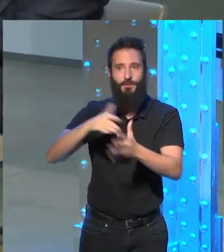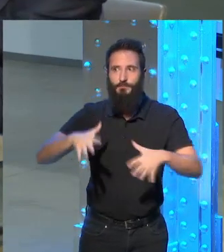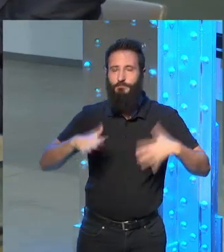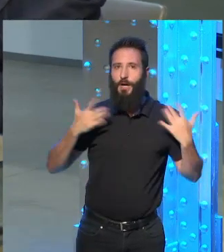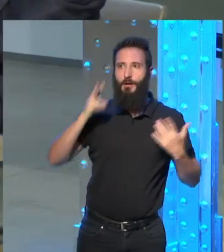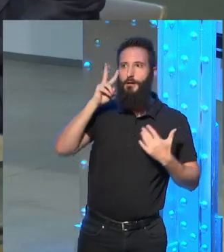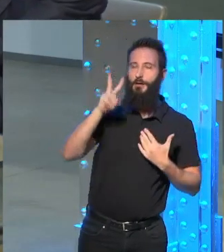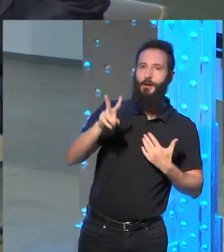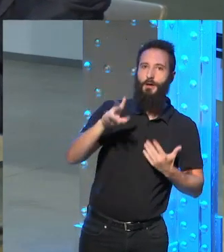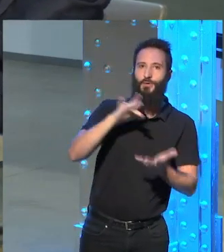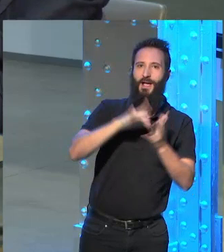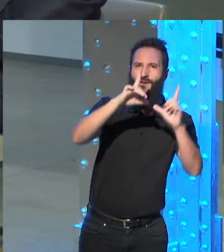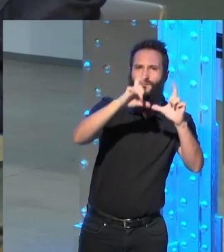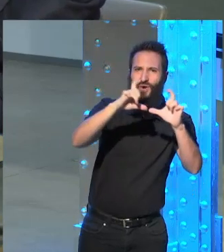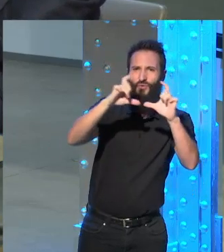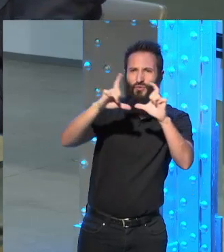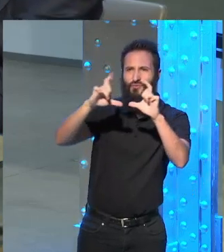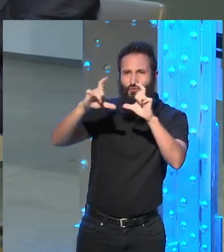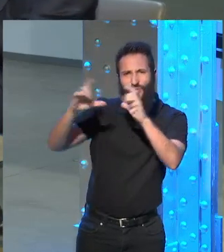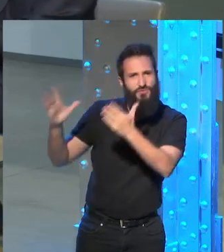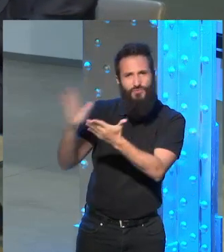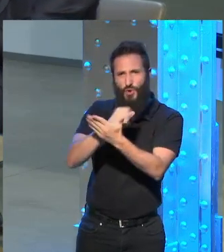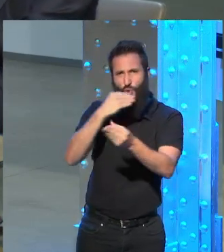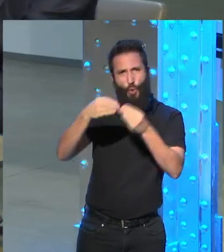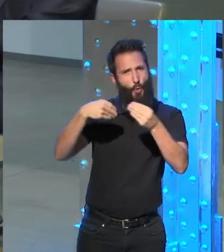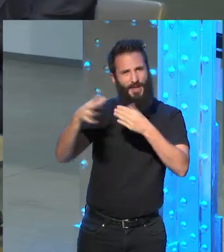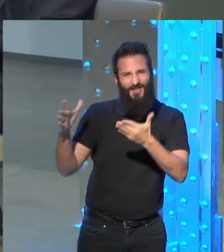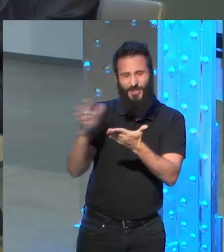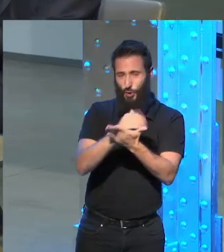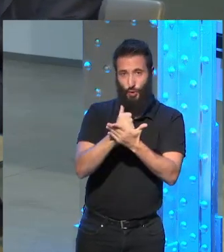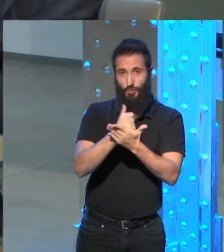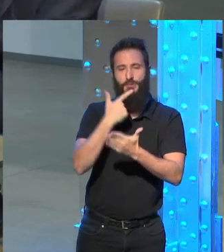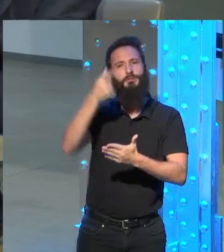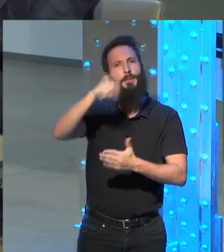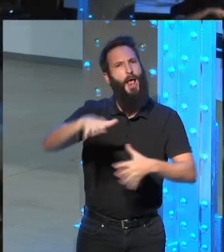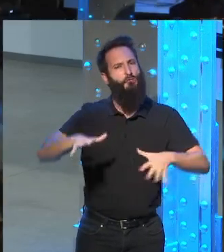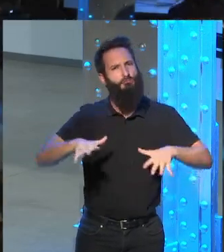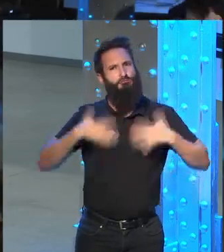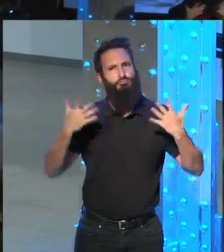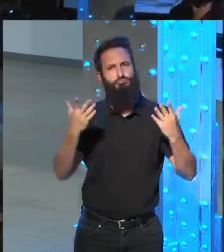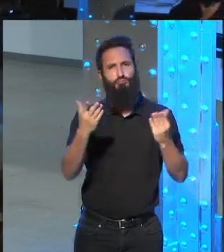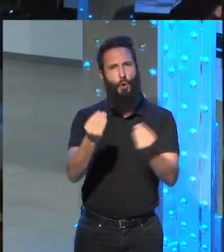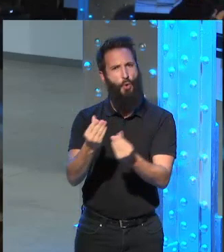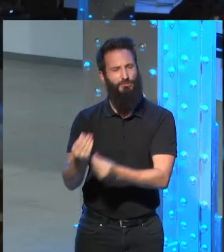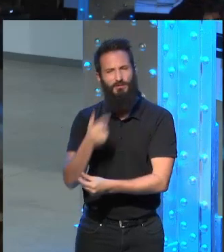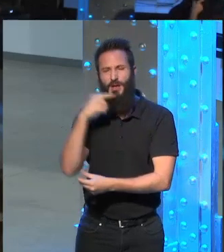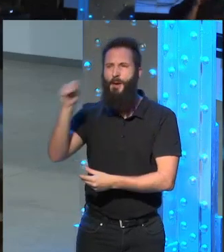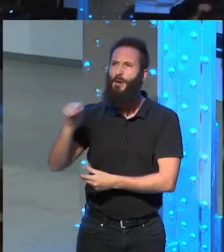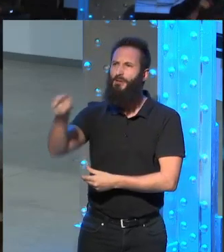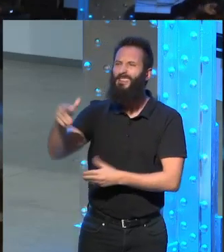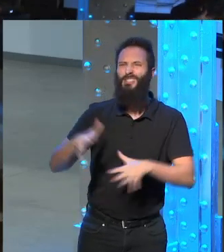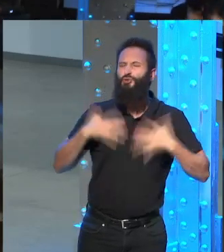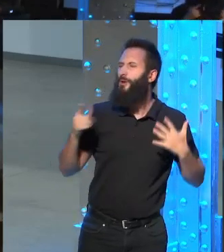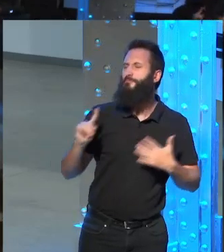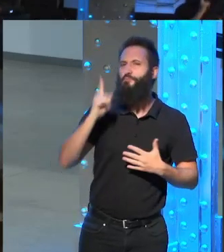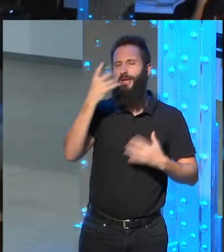ahí una reproducción fotográfica de aquel documento y había muchas sorpresas ¿a ti qué fue lo que más te sorprendió de